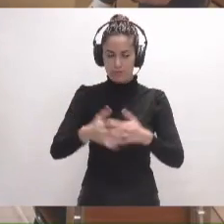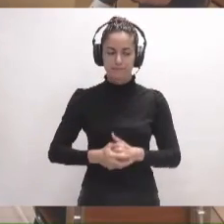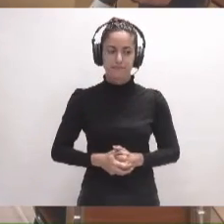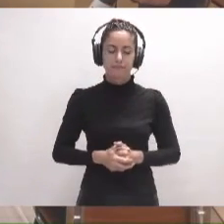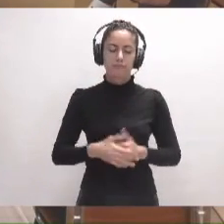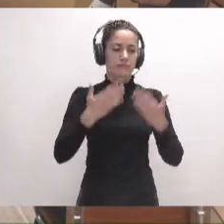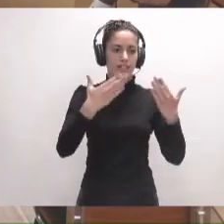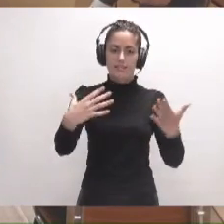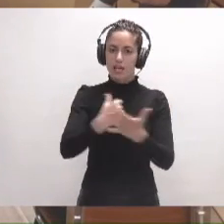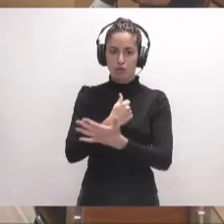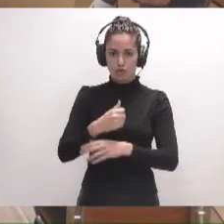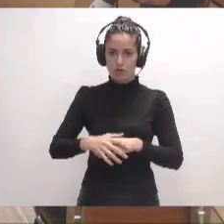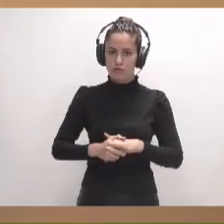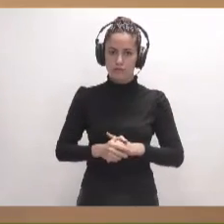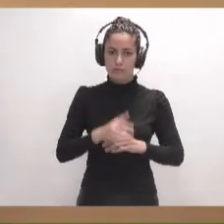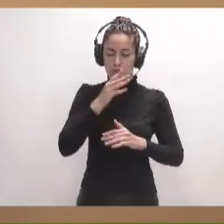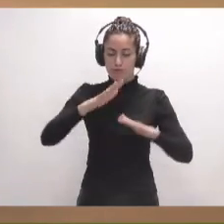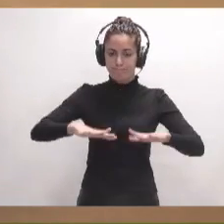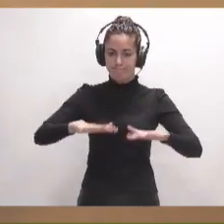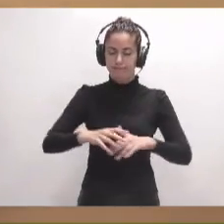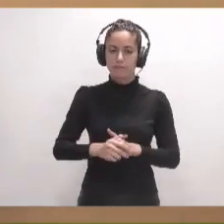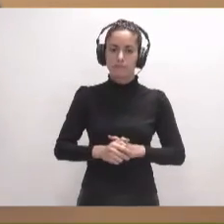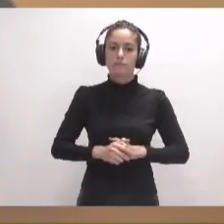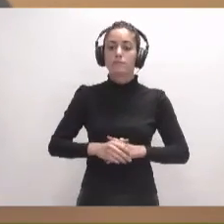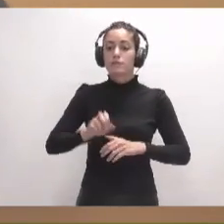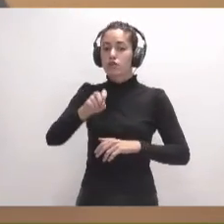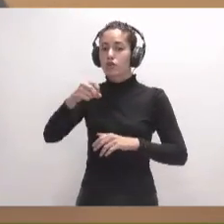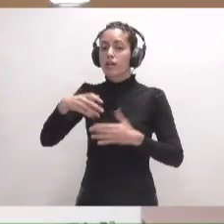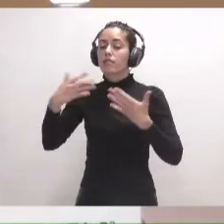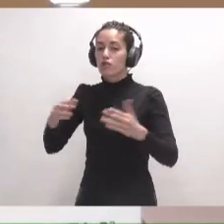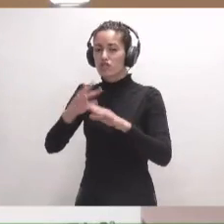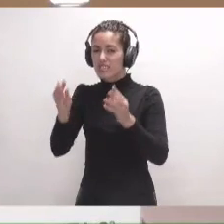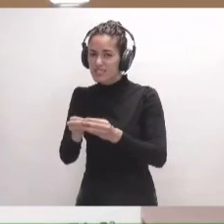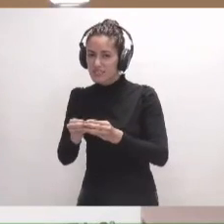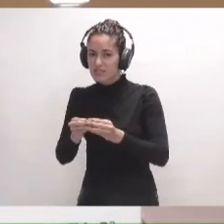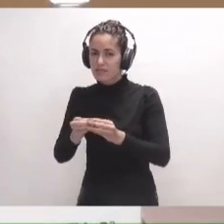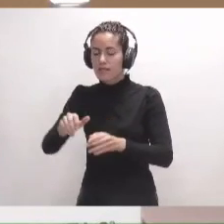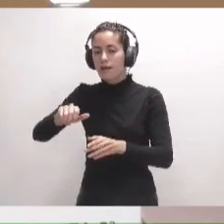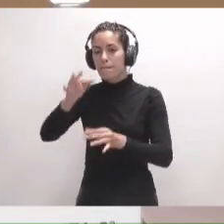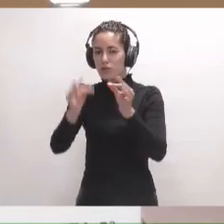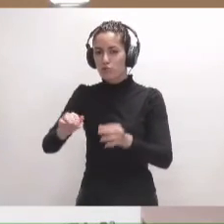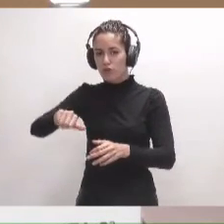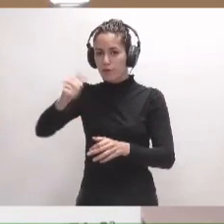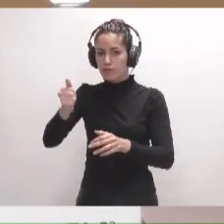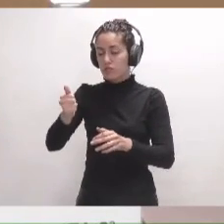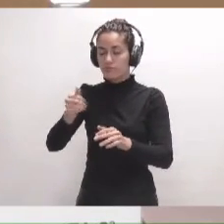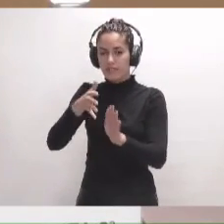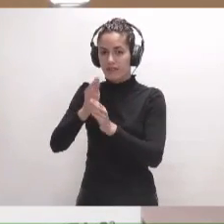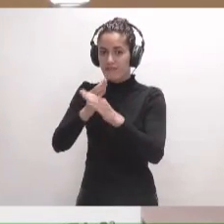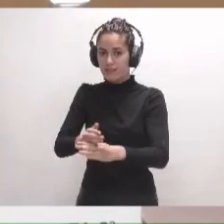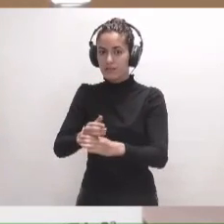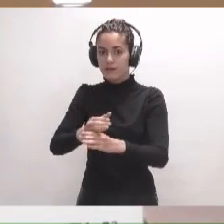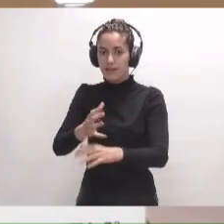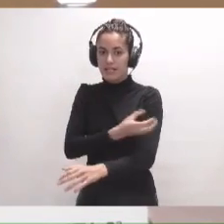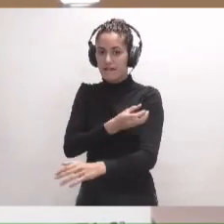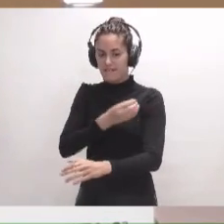Muy bien, muchísimas gracias a todos por su asistencia. En consecuencia, el presupuesto con aprobación definitiva del Cádiz Insular. Es que me